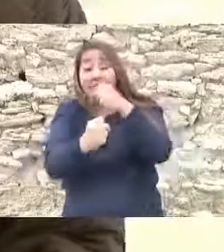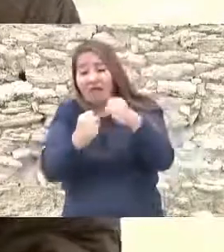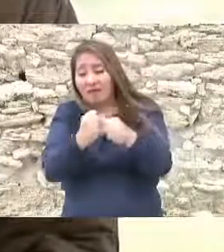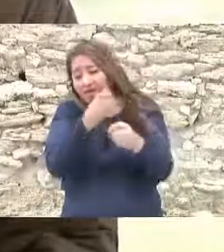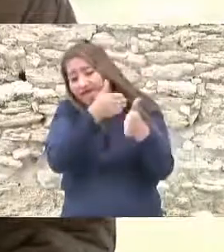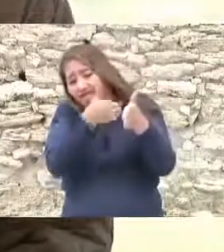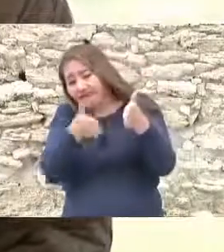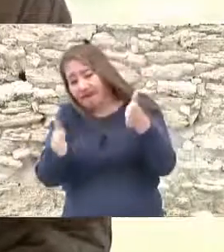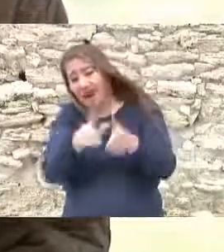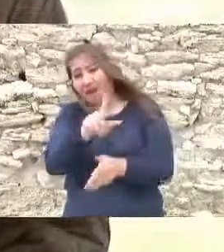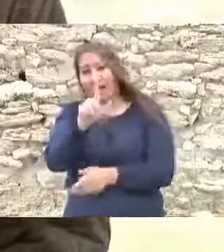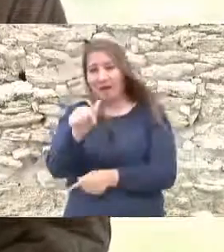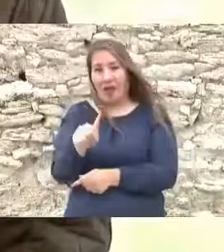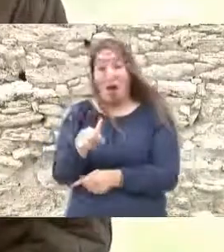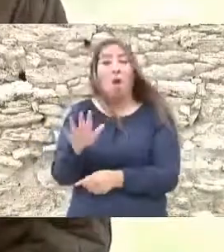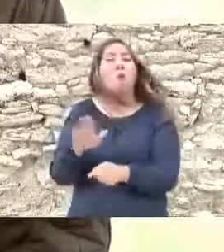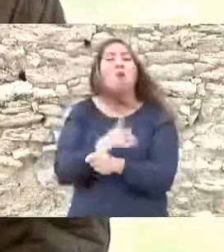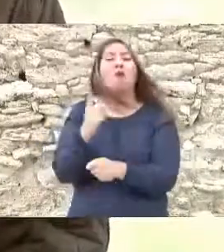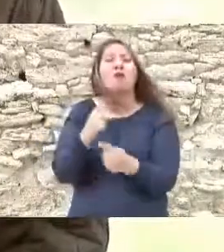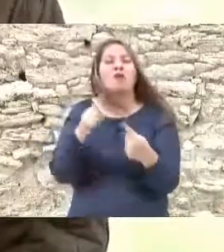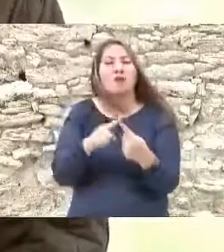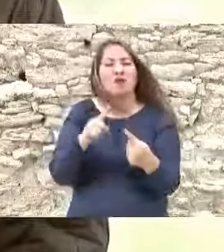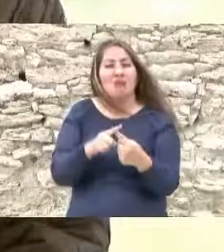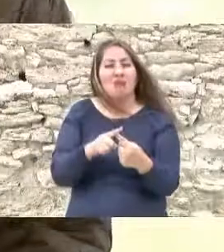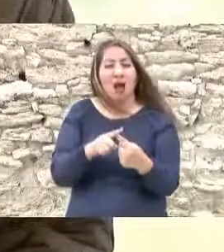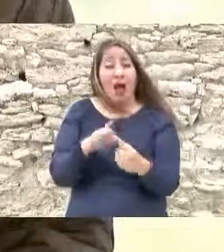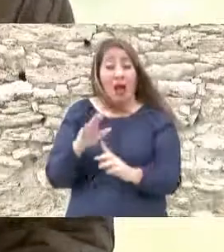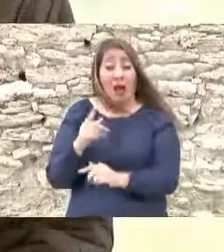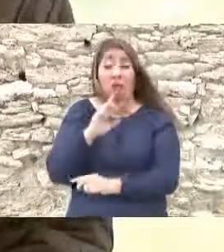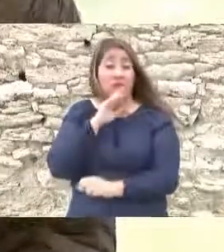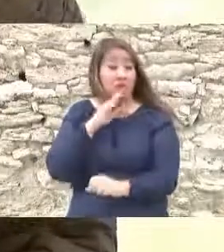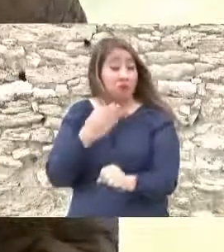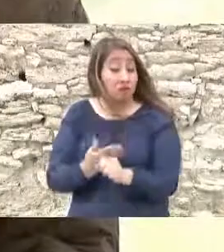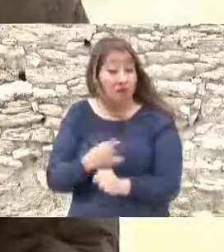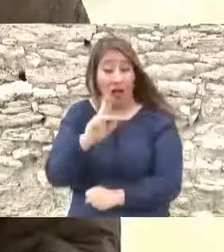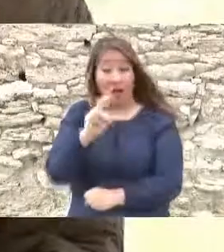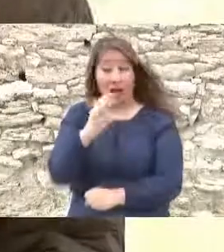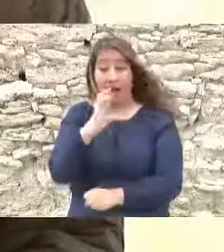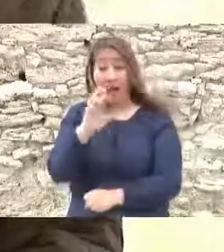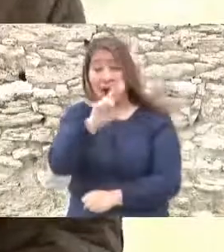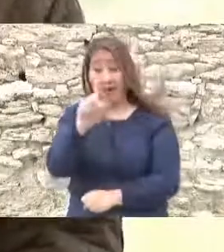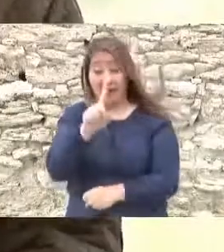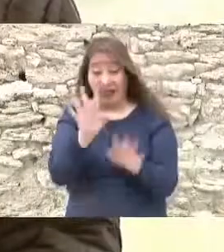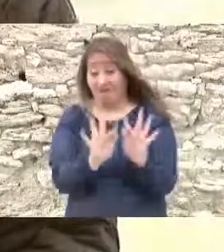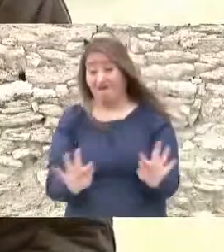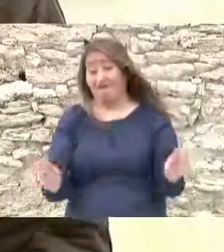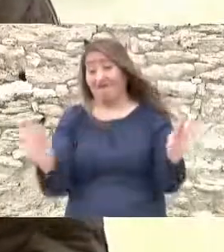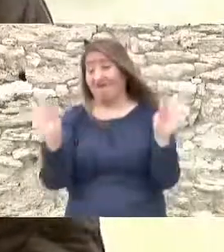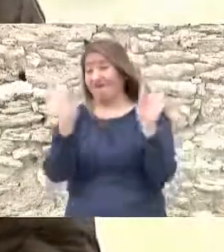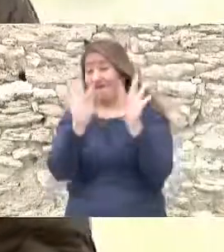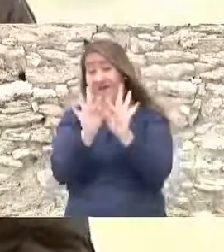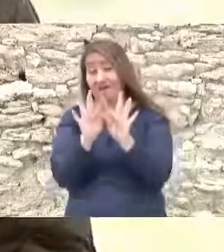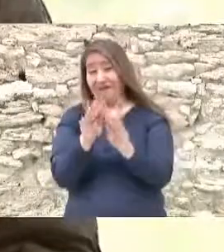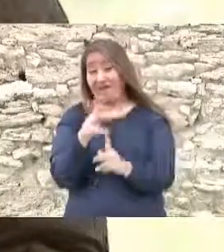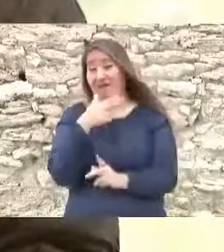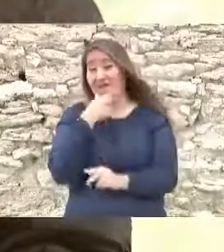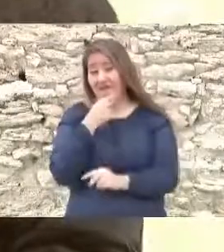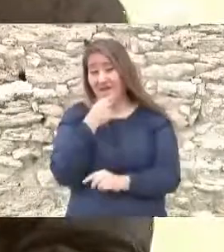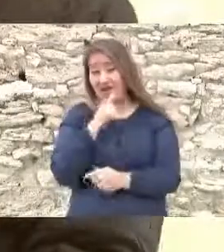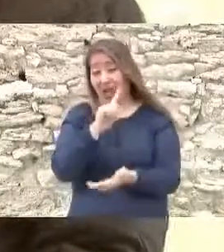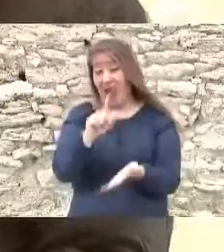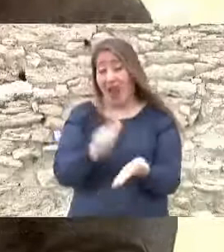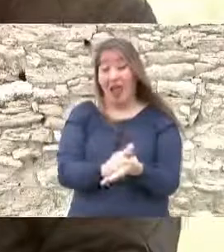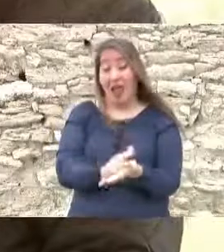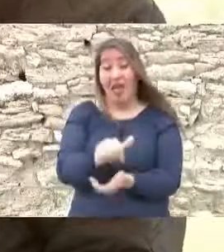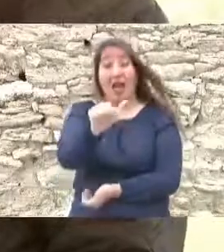es Venustiano Carranza lo otro que es importantísimo es la ley